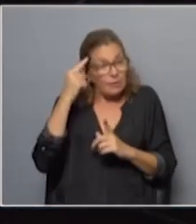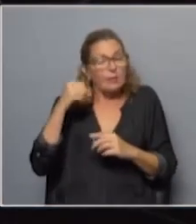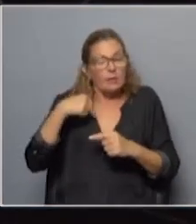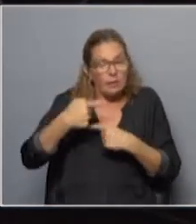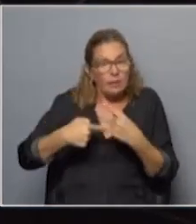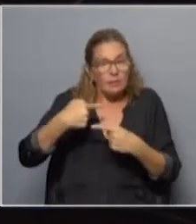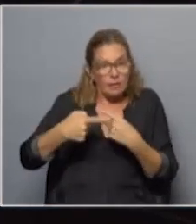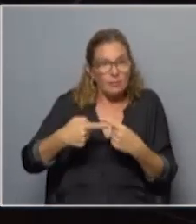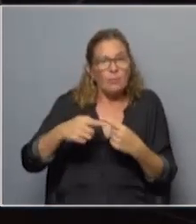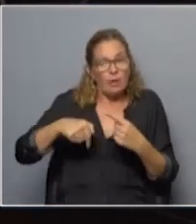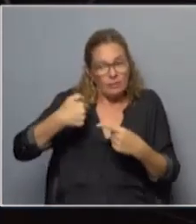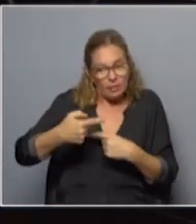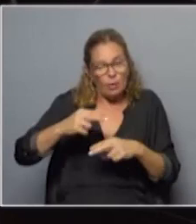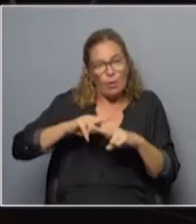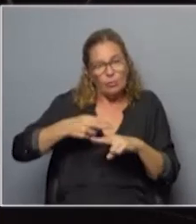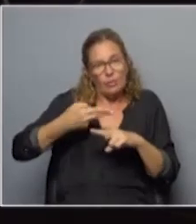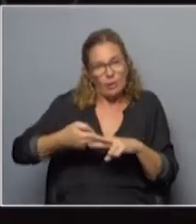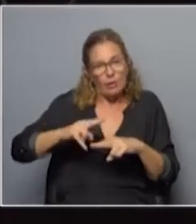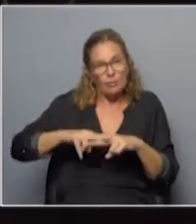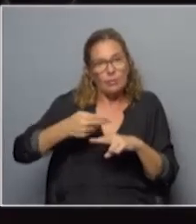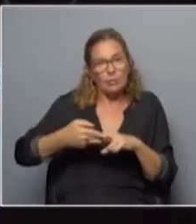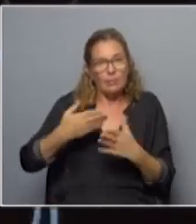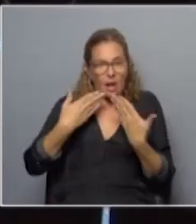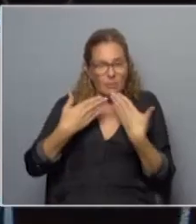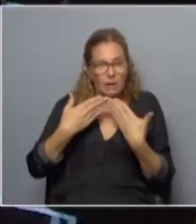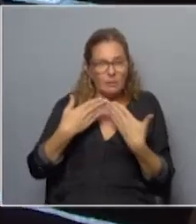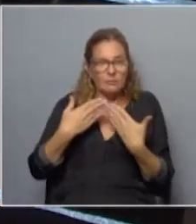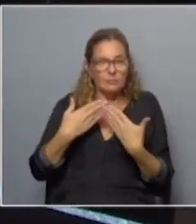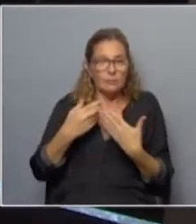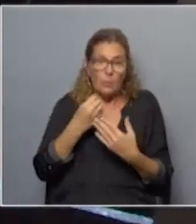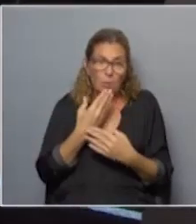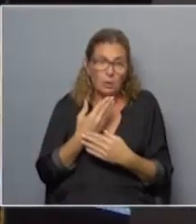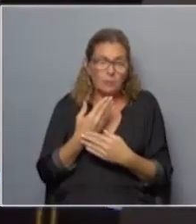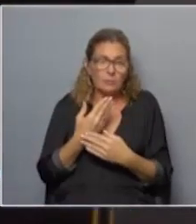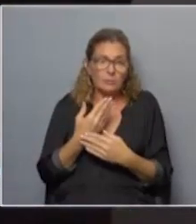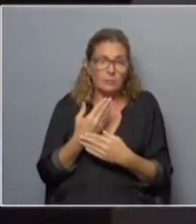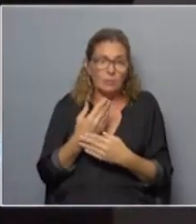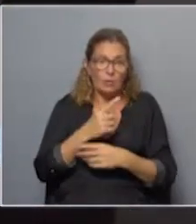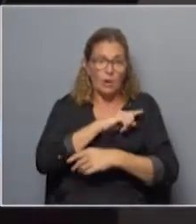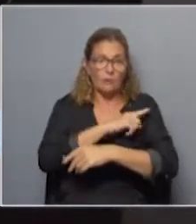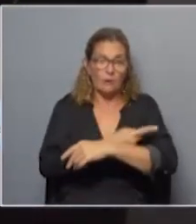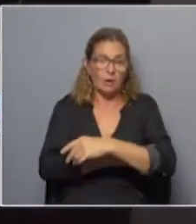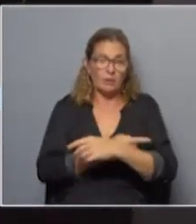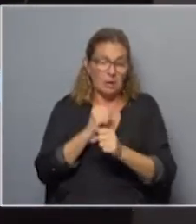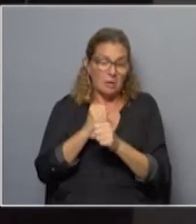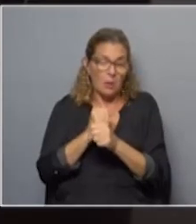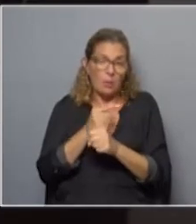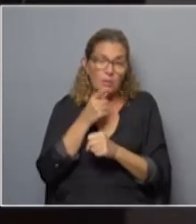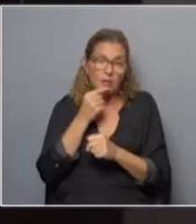vamos a seguir tratando de tenerlos si tenemos un diálogo bueno con la fuerza operativa